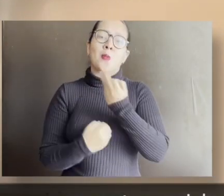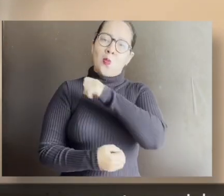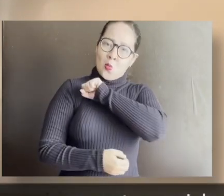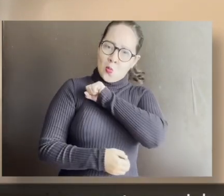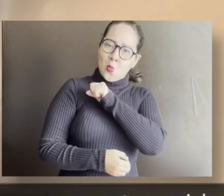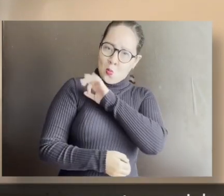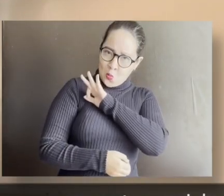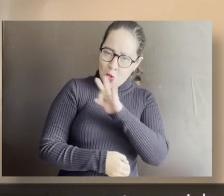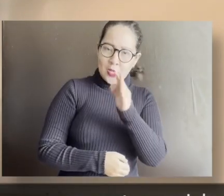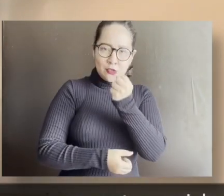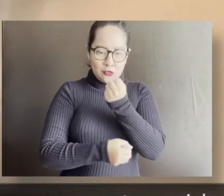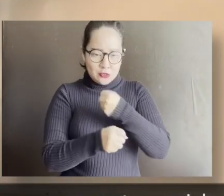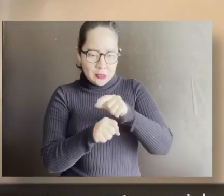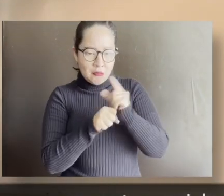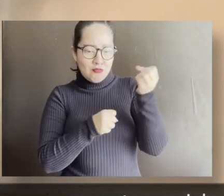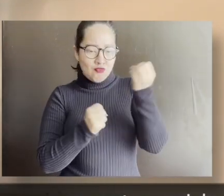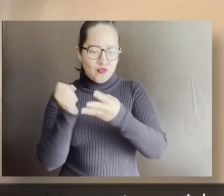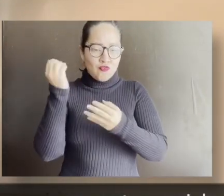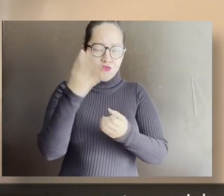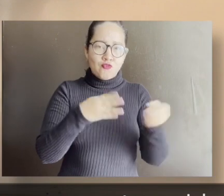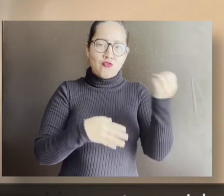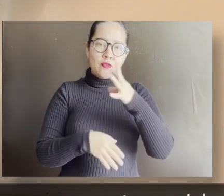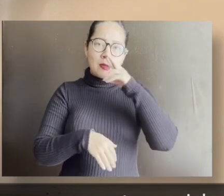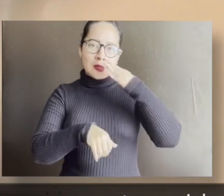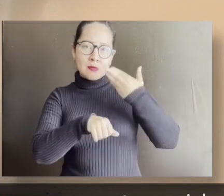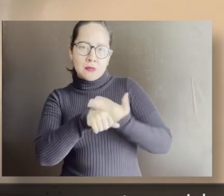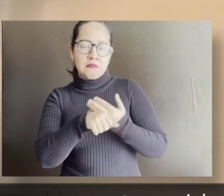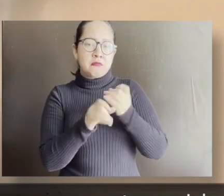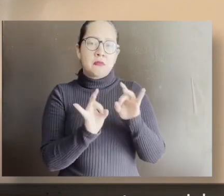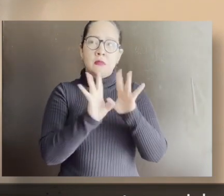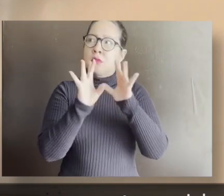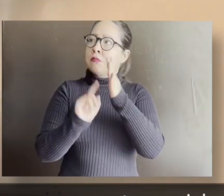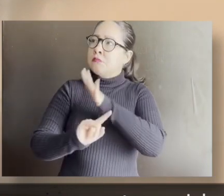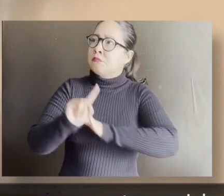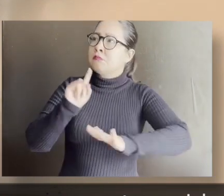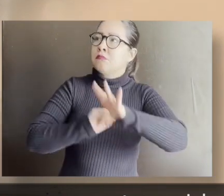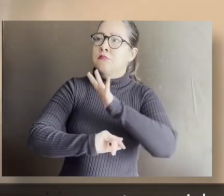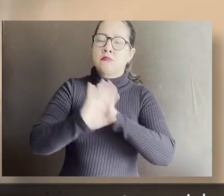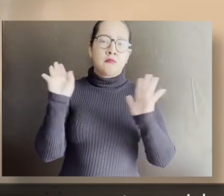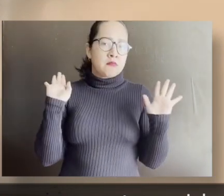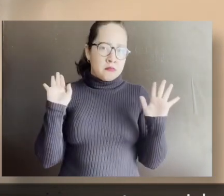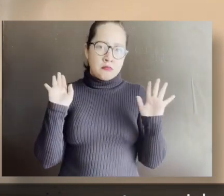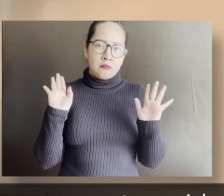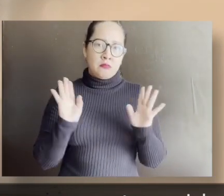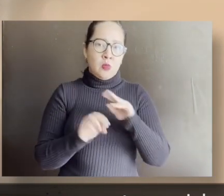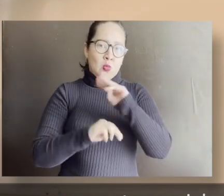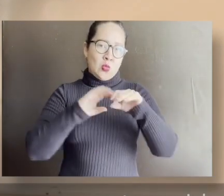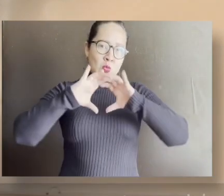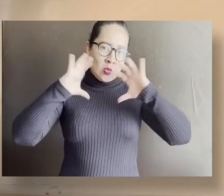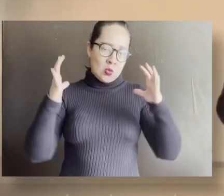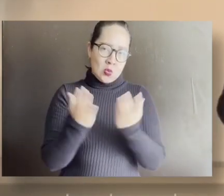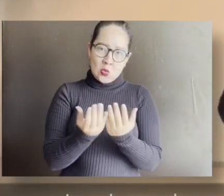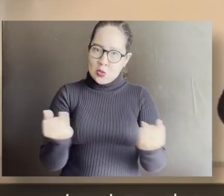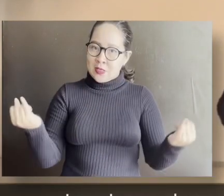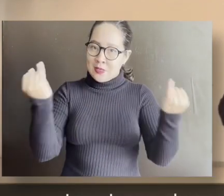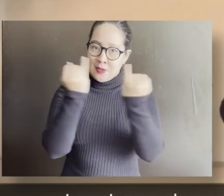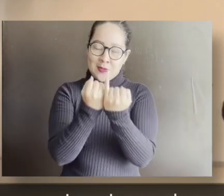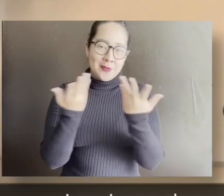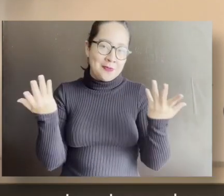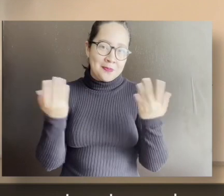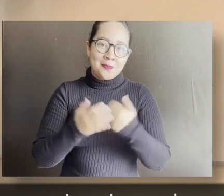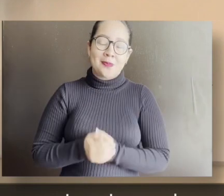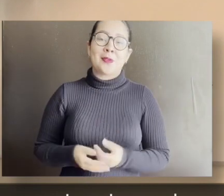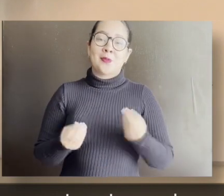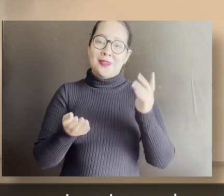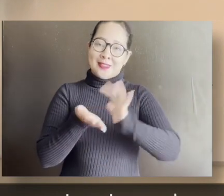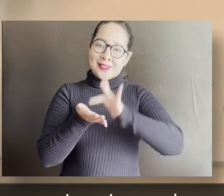con responsabilidad bajo cualquier circunstancia y en cualquier parte del mundo. Les deseo el mayor de